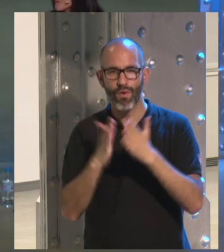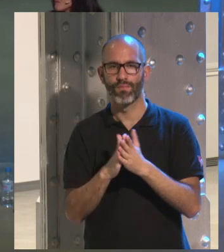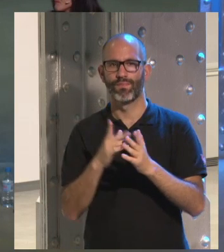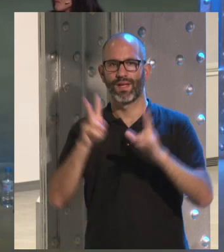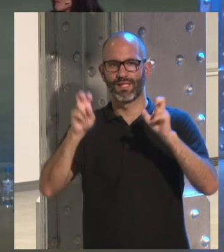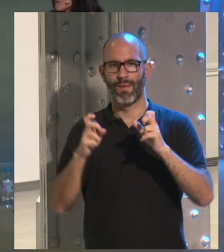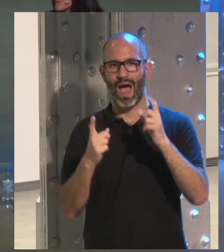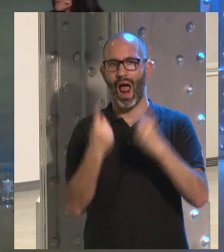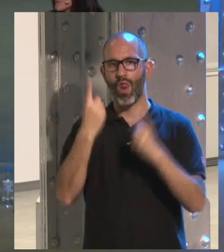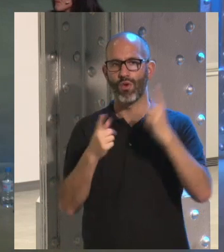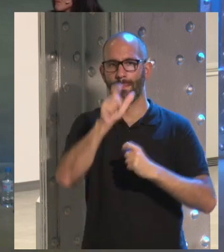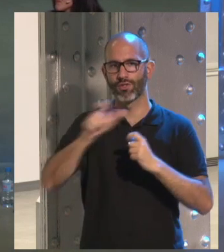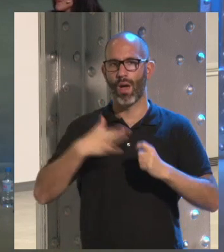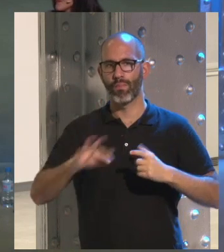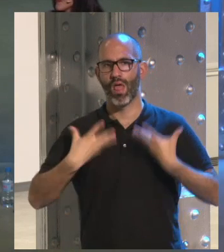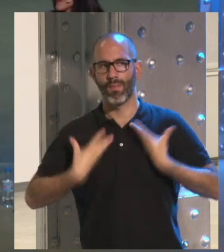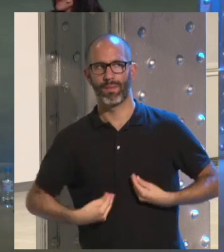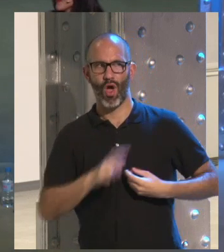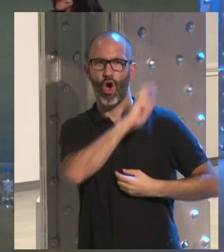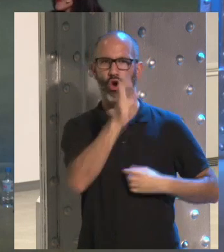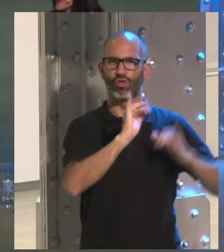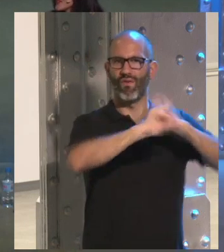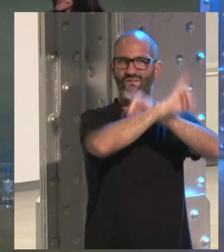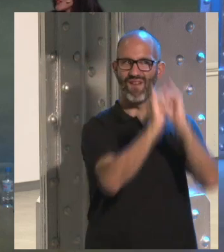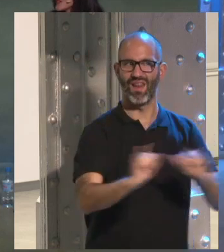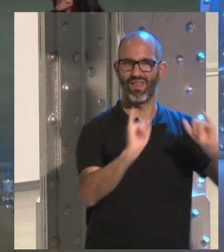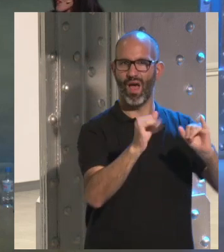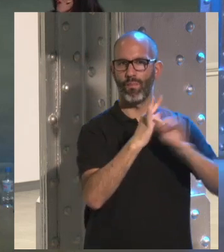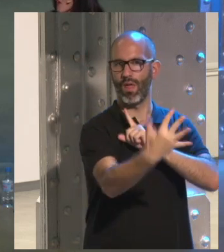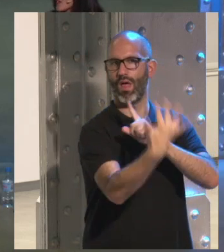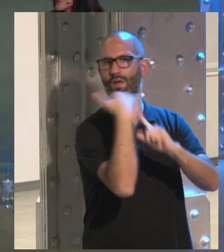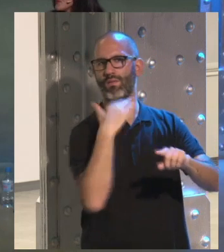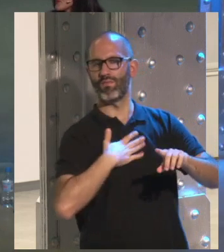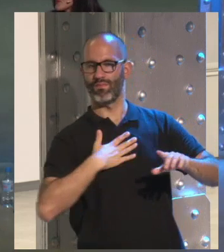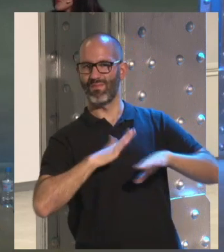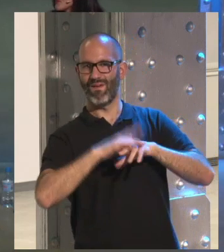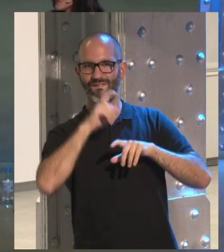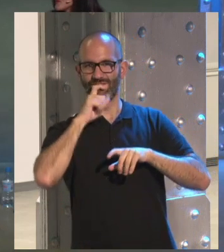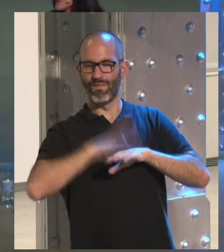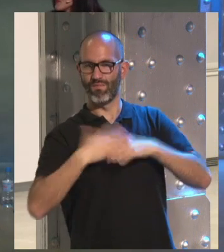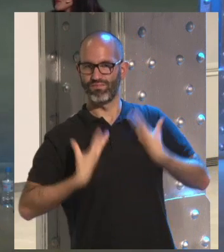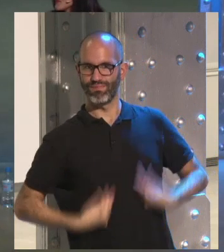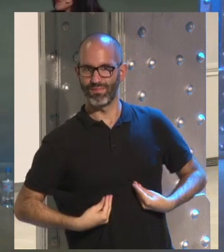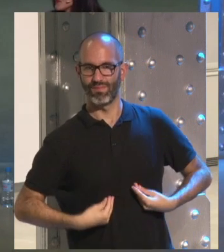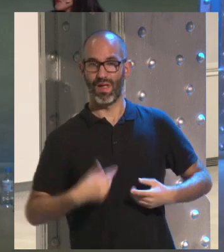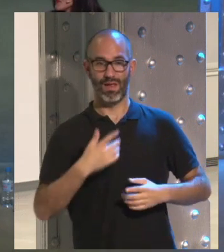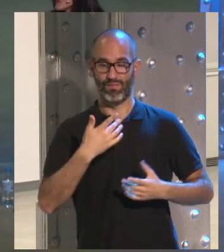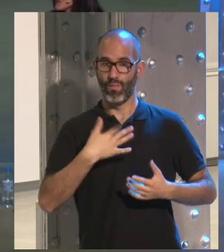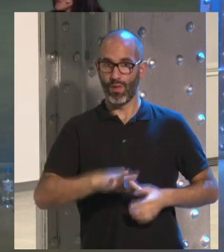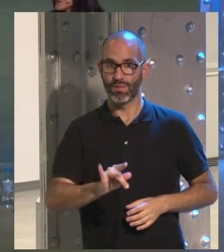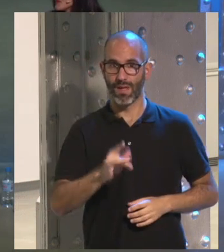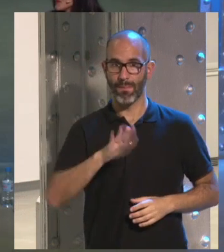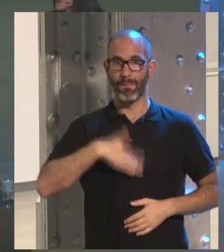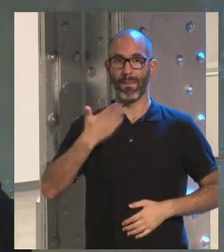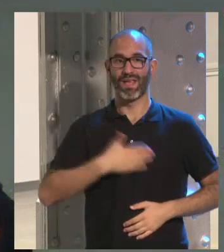sobre que hay gente que se puede deprimir de ver que otros están muy felices mañana podríamos hacer un estudio de la gente que